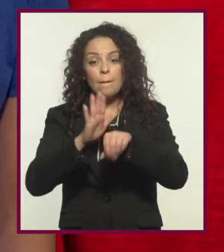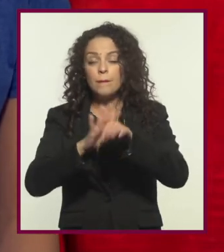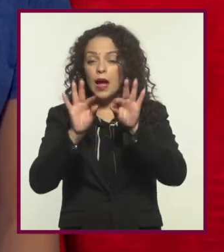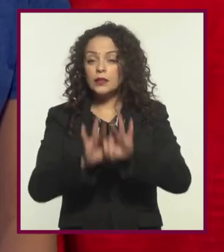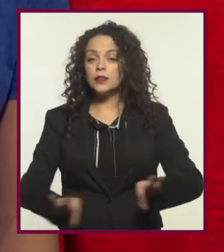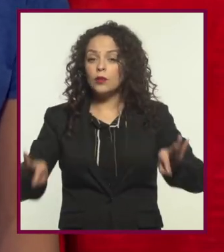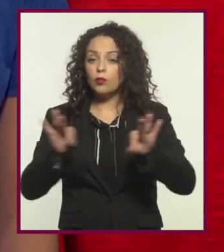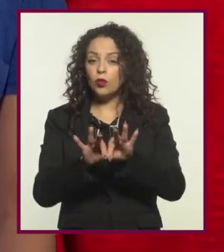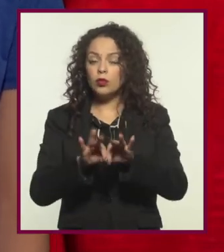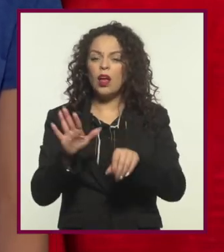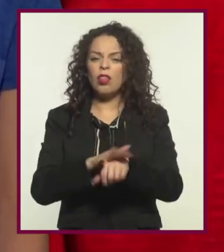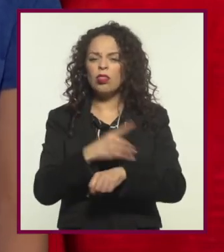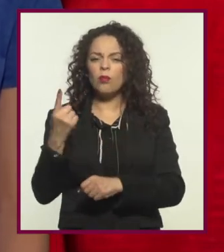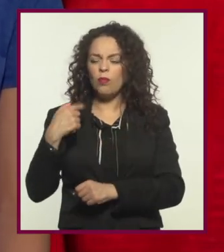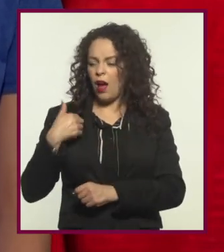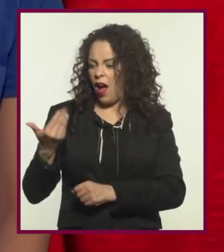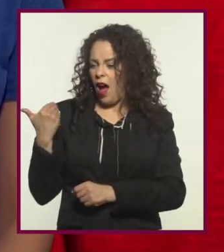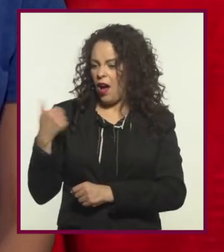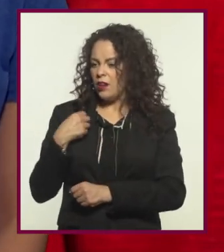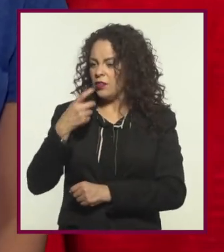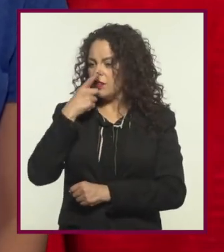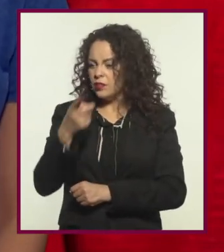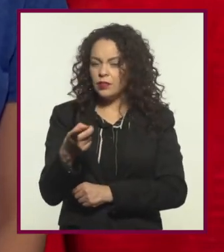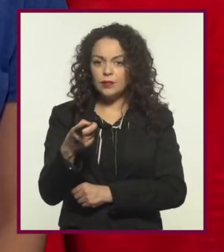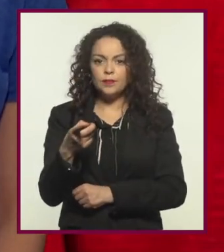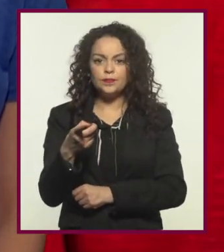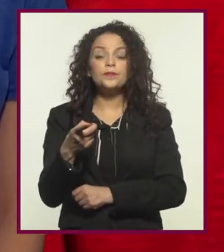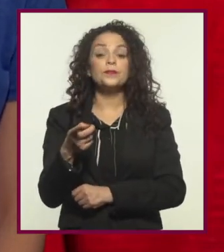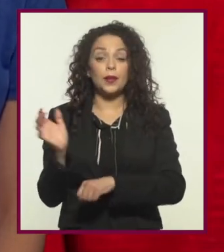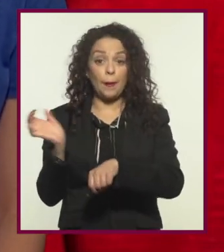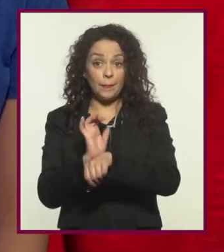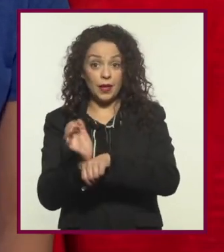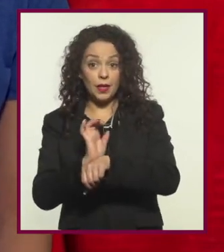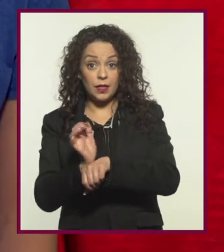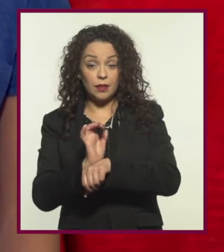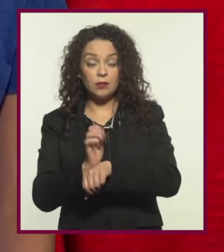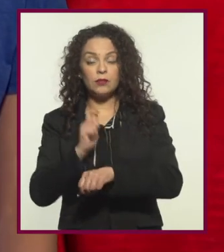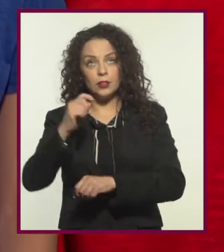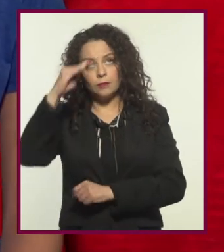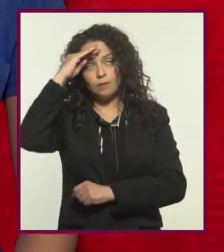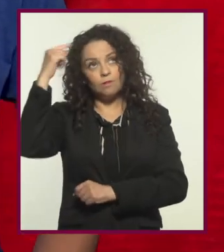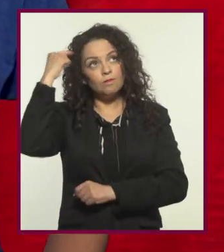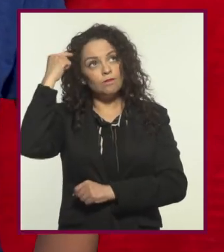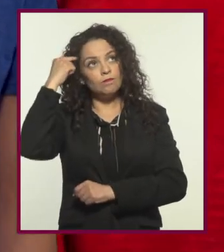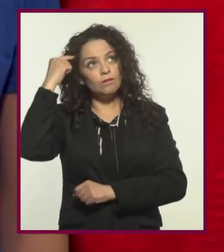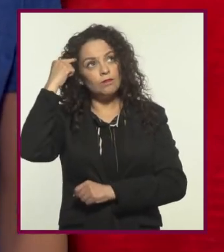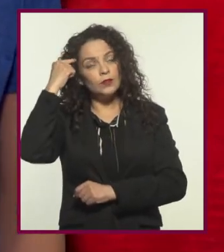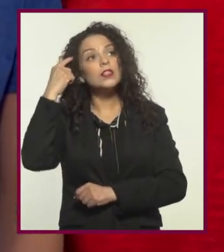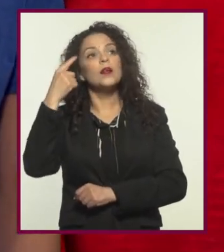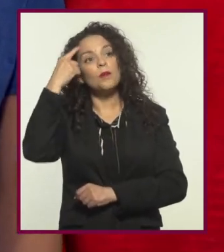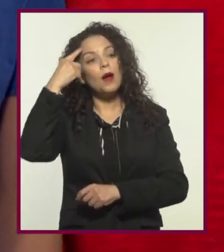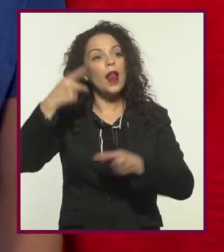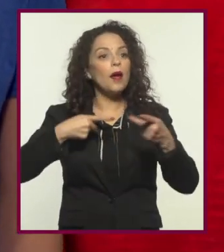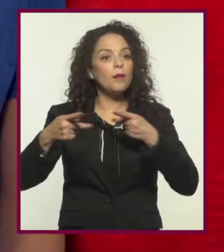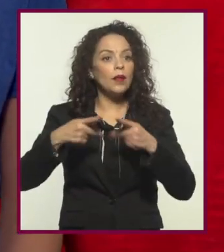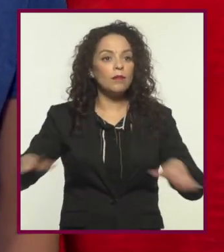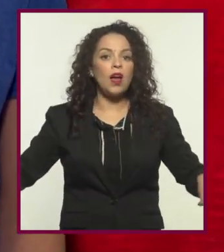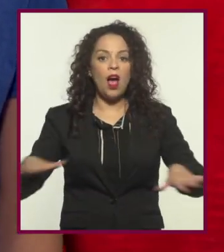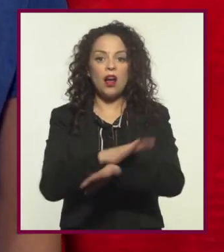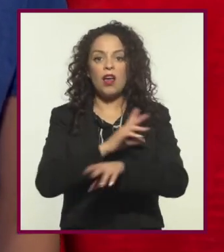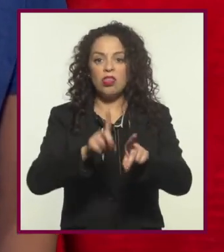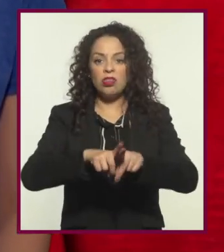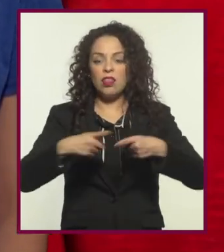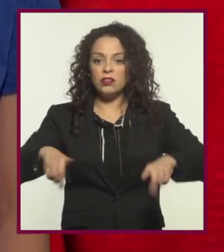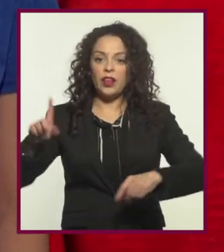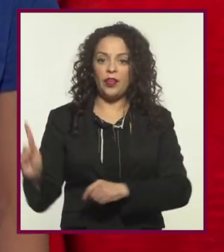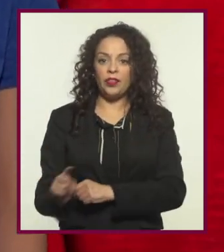más importantes y populares, porque como dije al principio del programa, estas películas preparan el pensamiento de la gente para los cambios